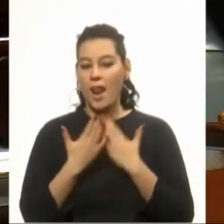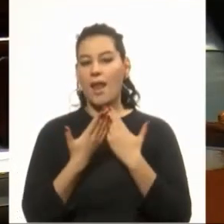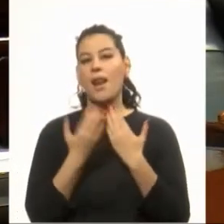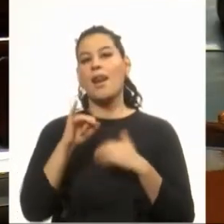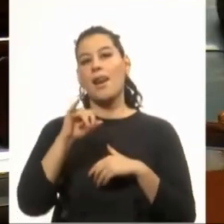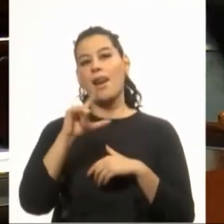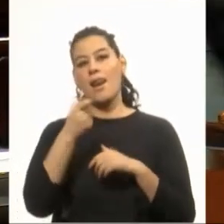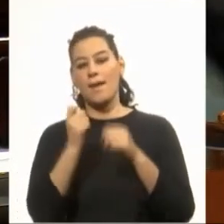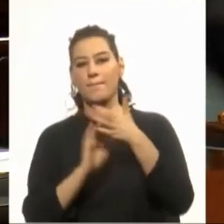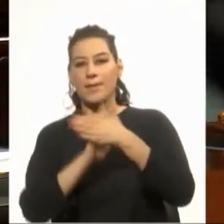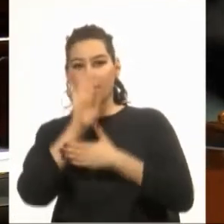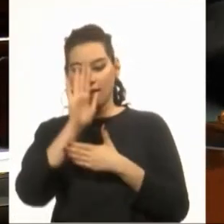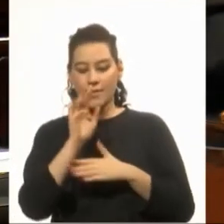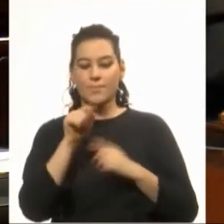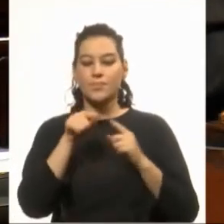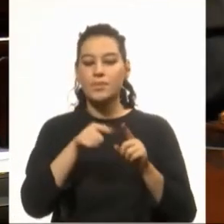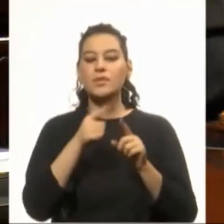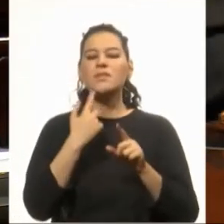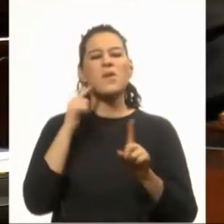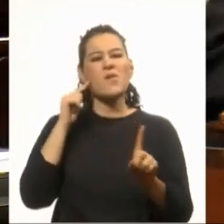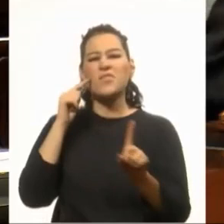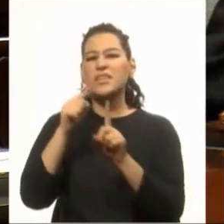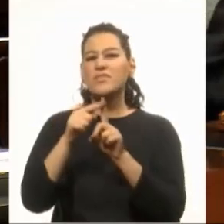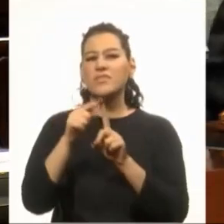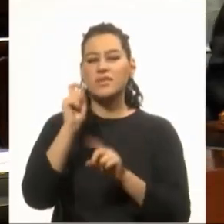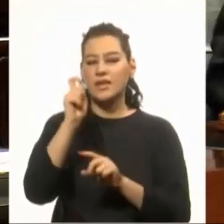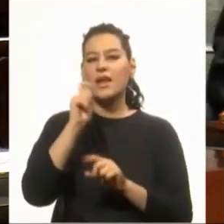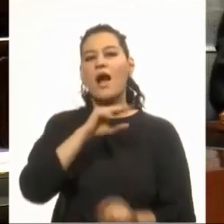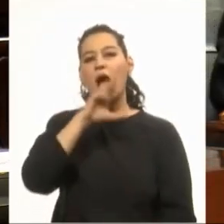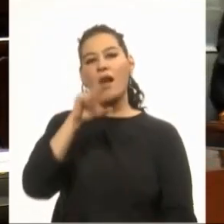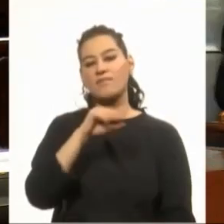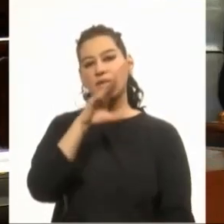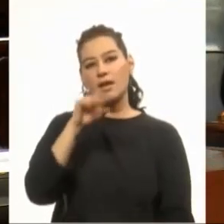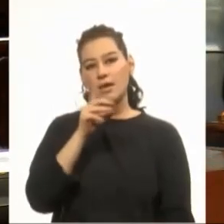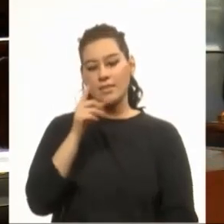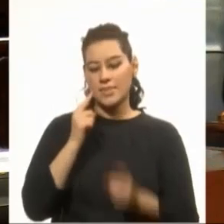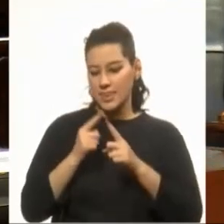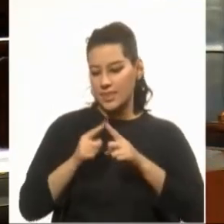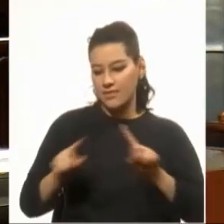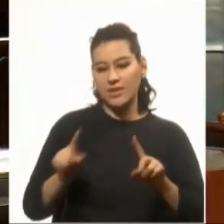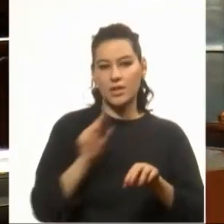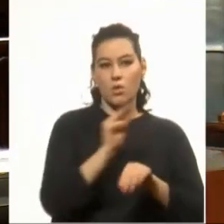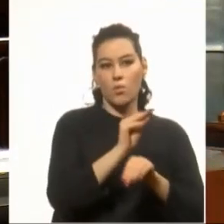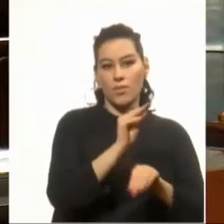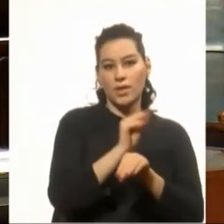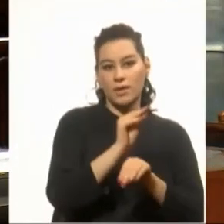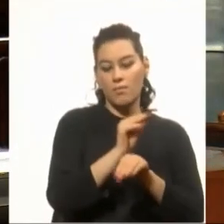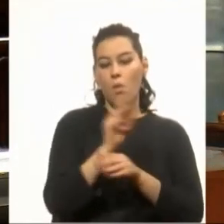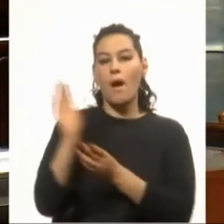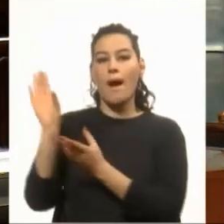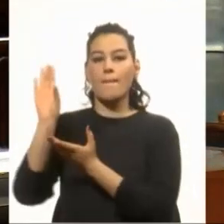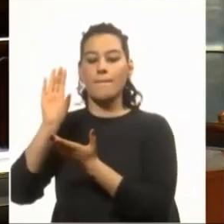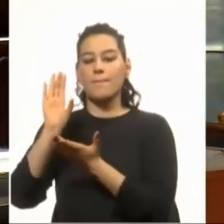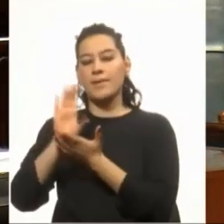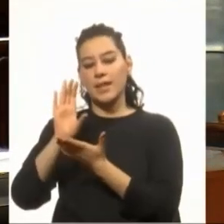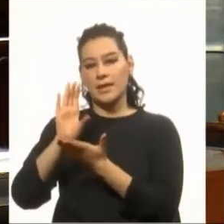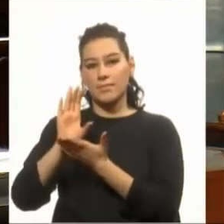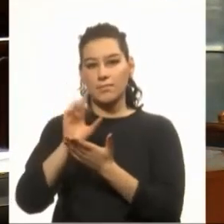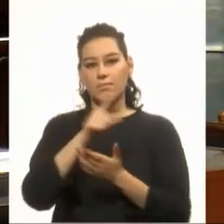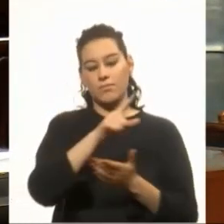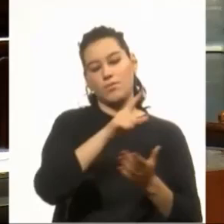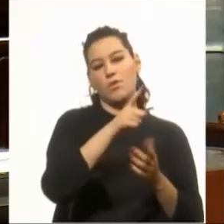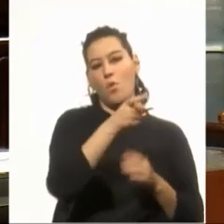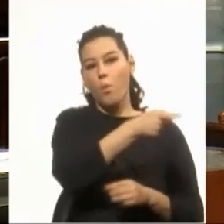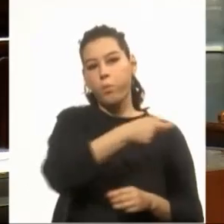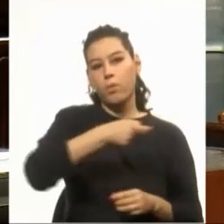que todo el mundo pensaba, estaba dirigido a hablar de las diferencias entre el comunismo y el capitalismo, entre el comunismo y